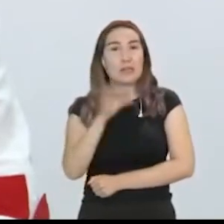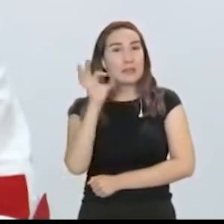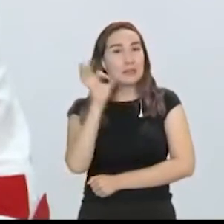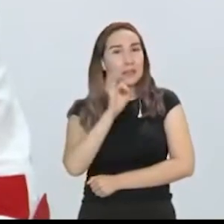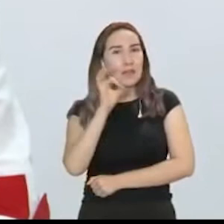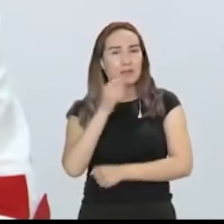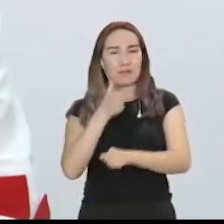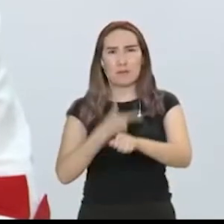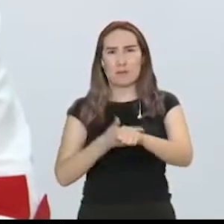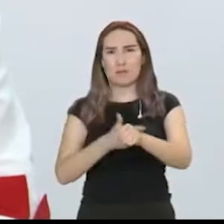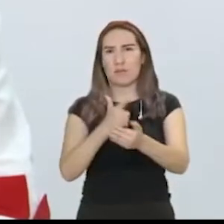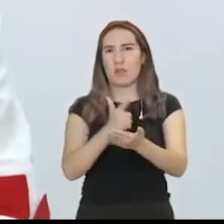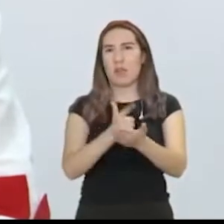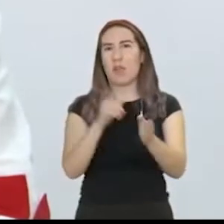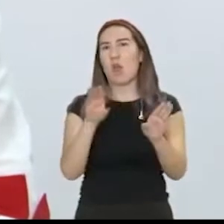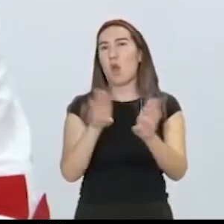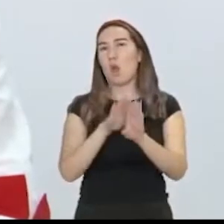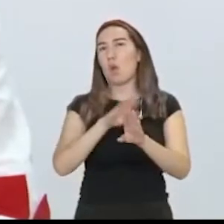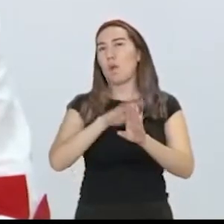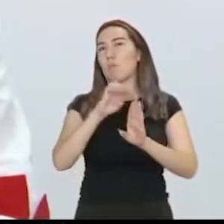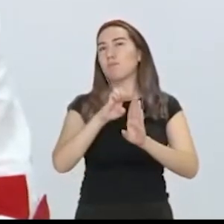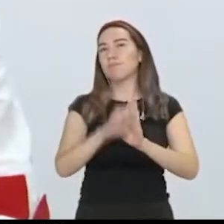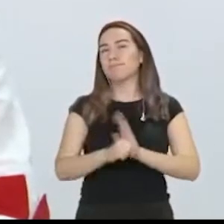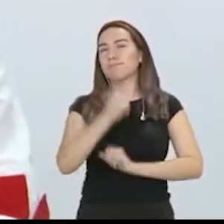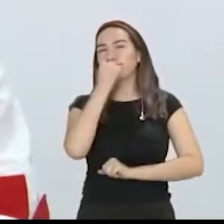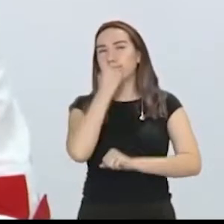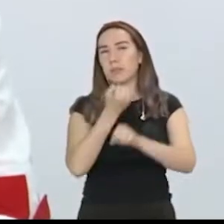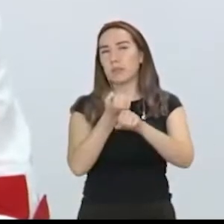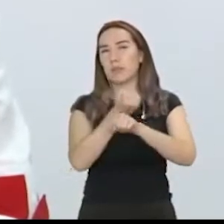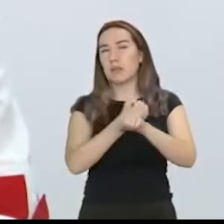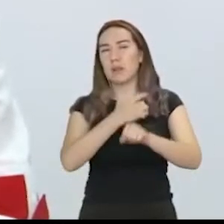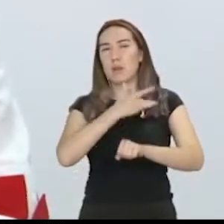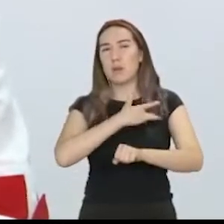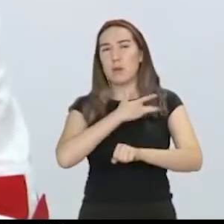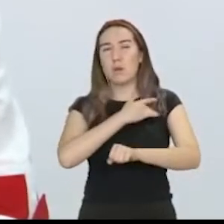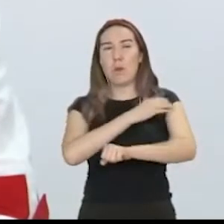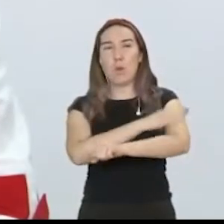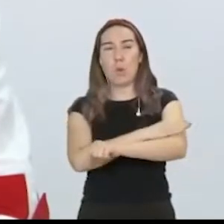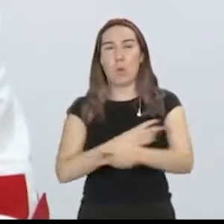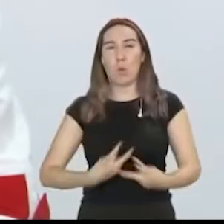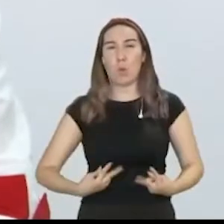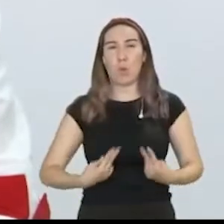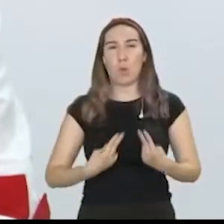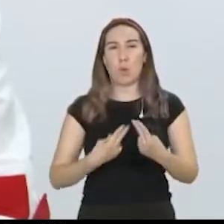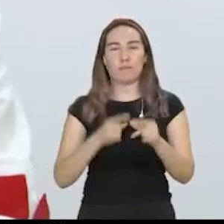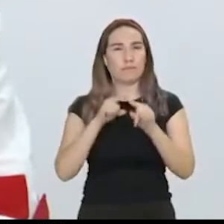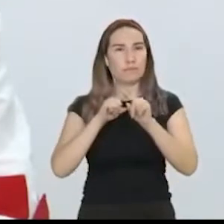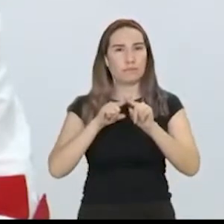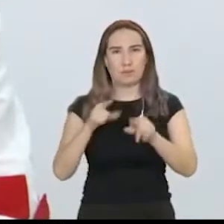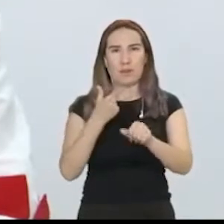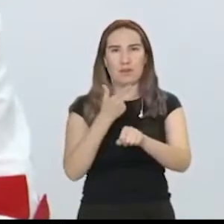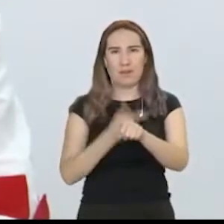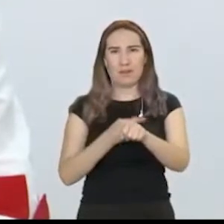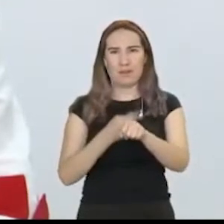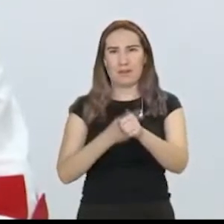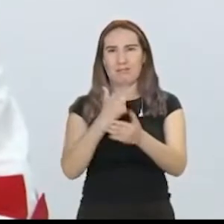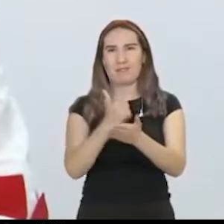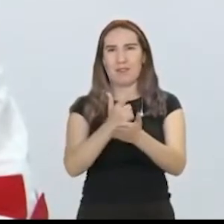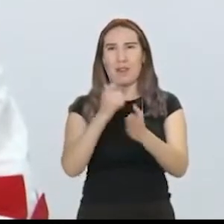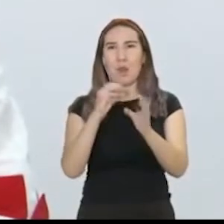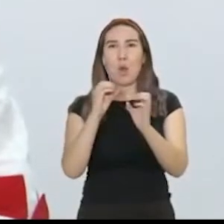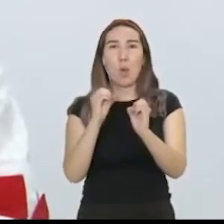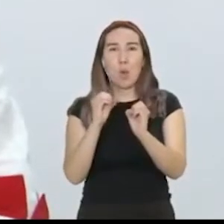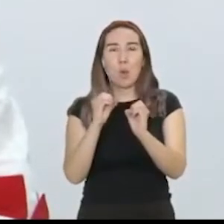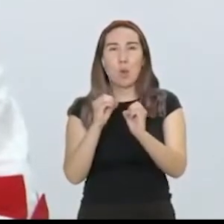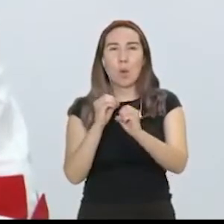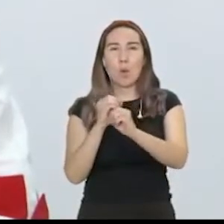como diabetes, hipertensión, obesidad, tienen algún problema de corazón, han tenido cáncer. O está familiares como tus